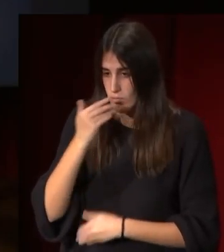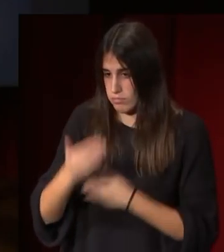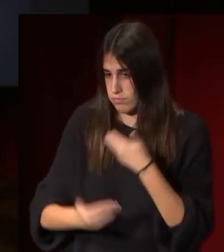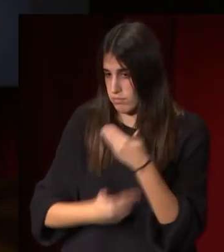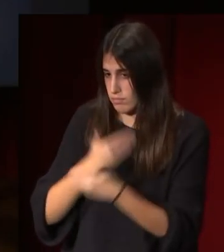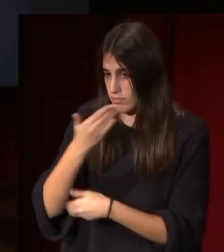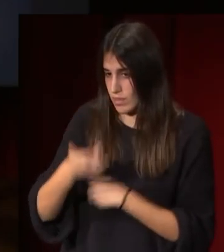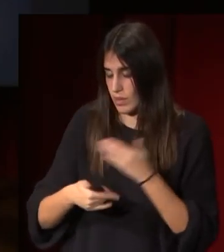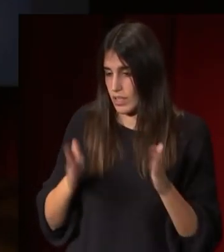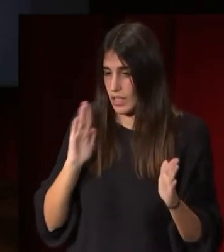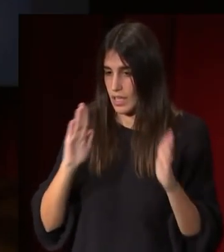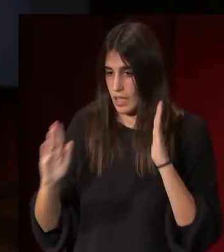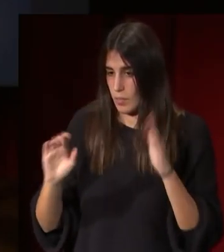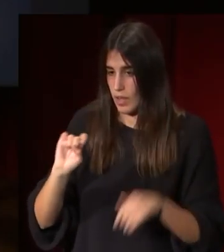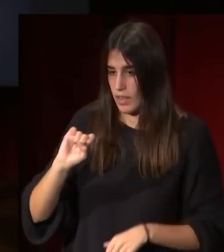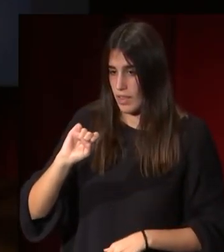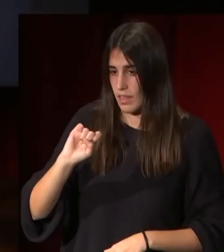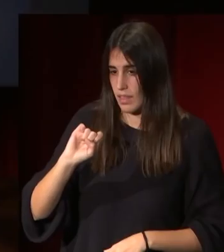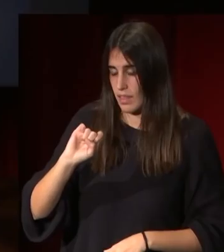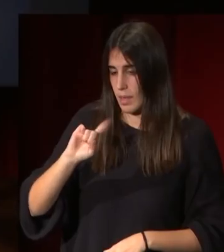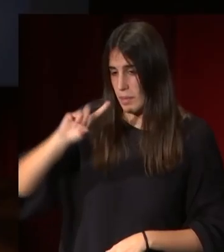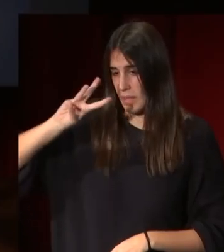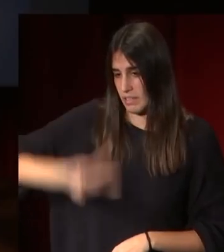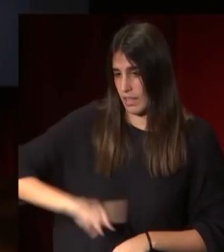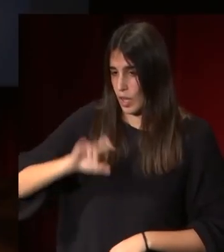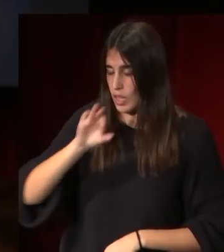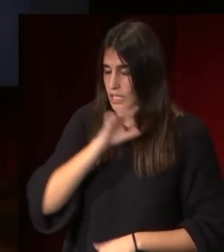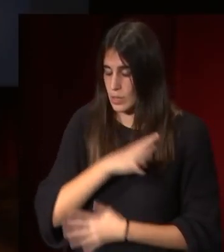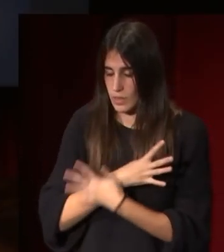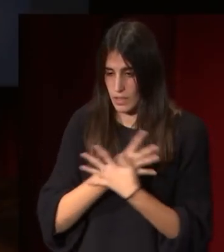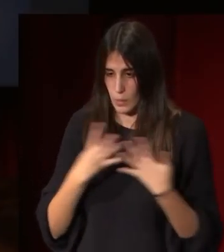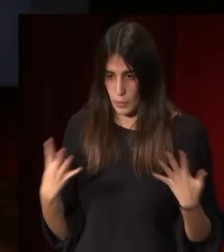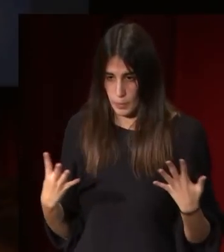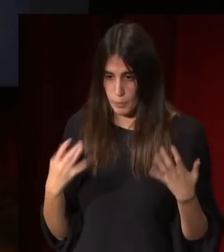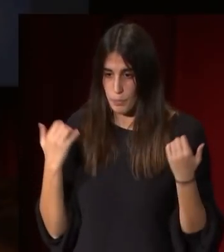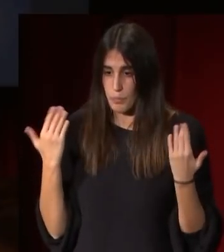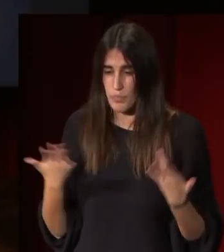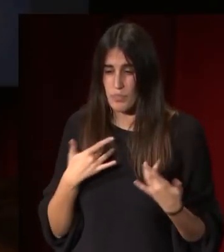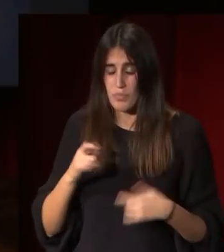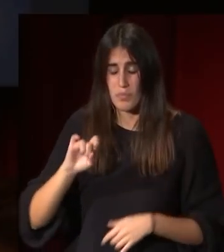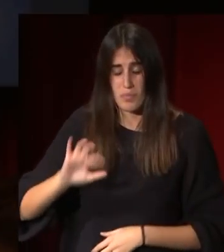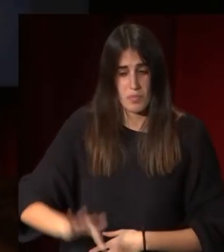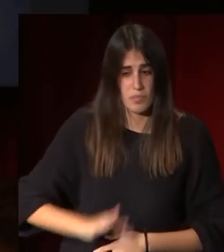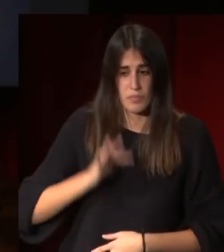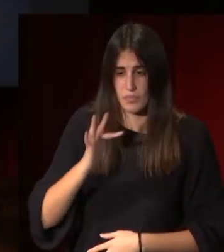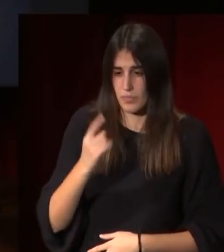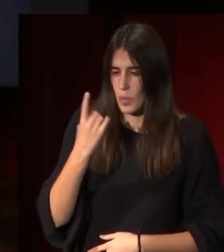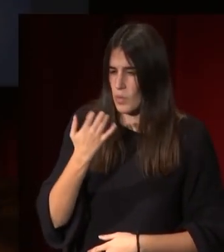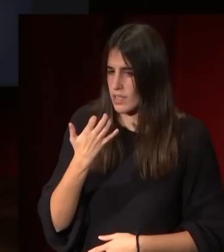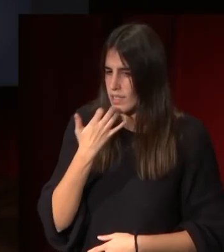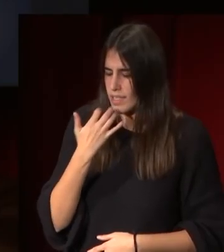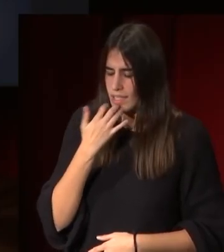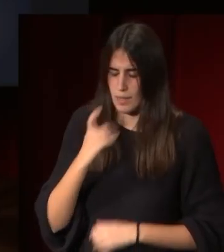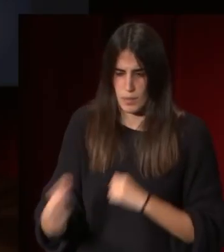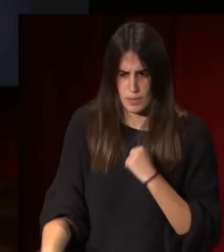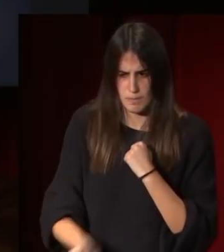del primer tercio del siglo XIX y sobre todo hay un ejemplo que es